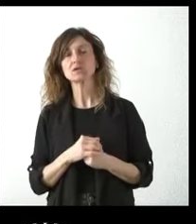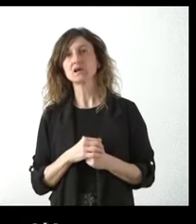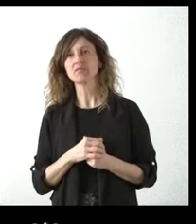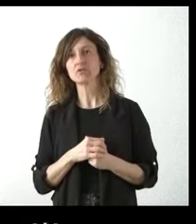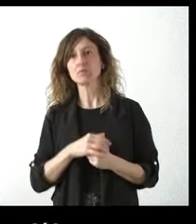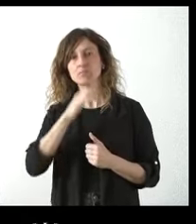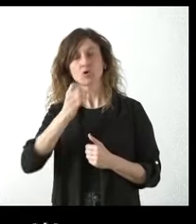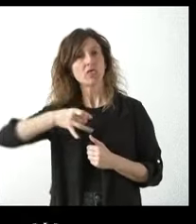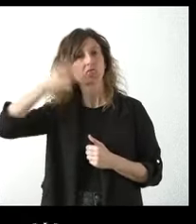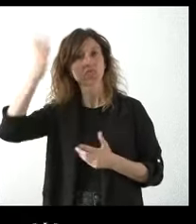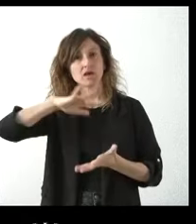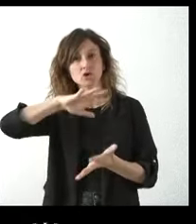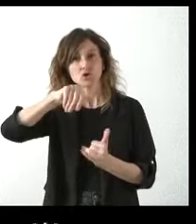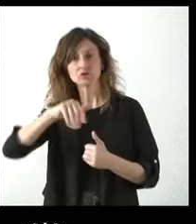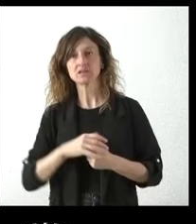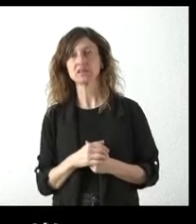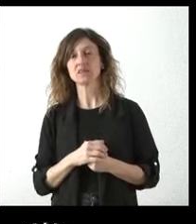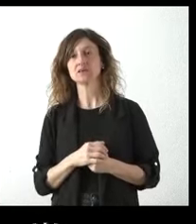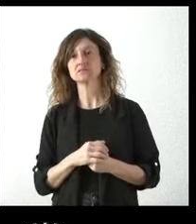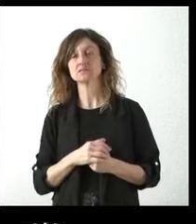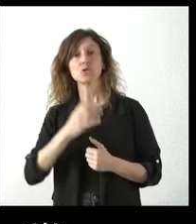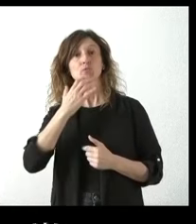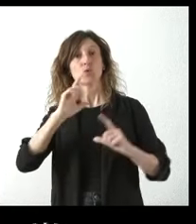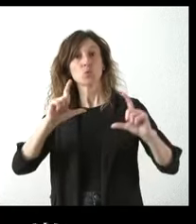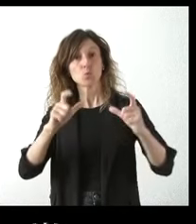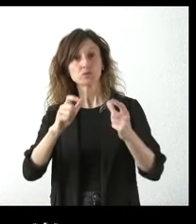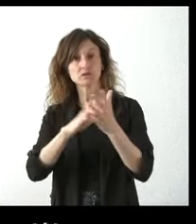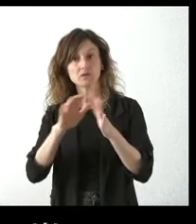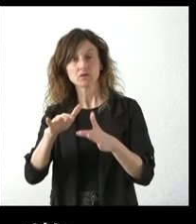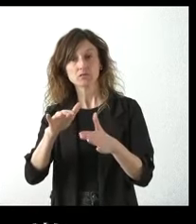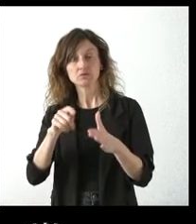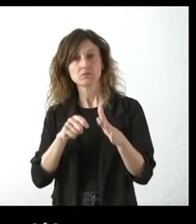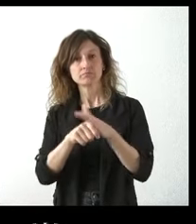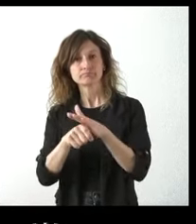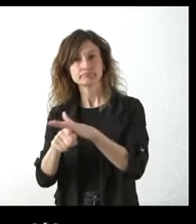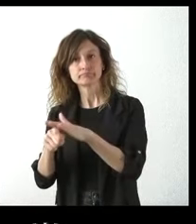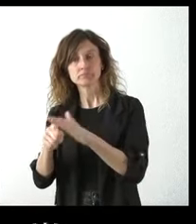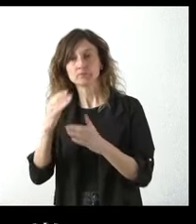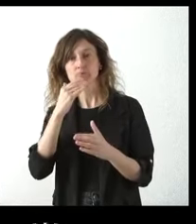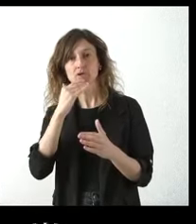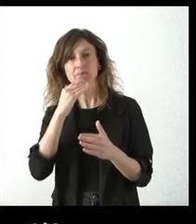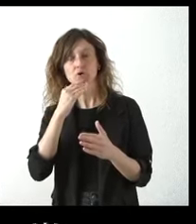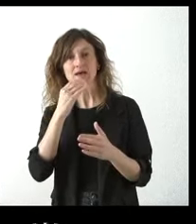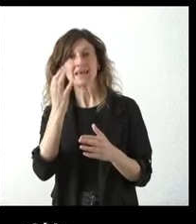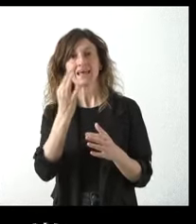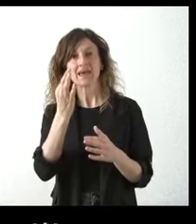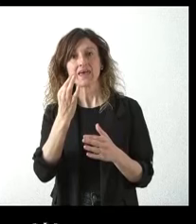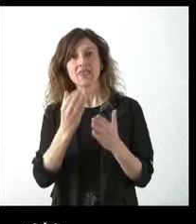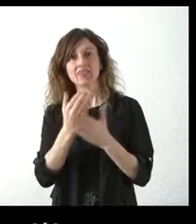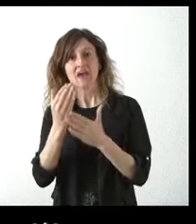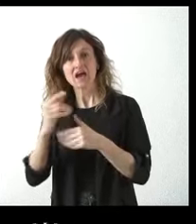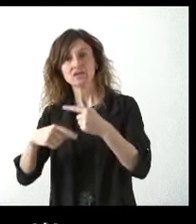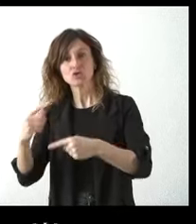inventan las noticias? Y bueno si la Junta por ejemplo va a seguir financiando medios por ejemplo como Que Diario que es uno de esos medios que